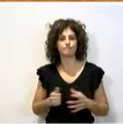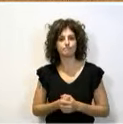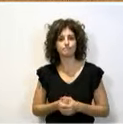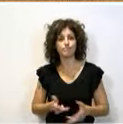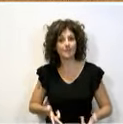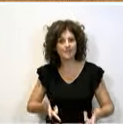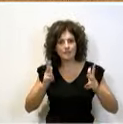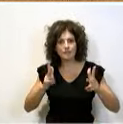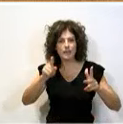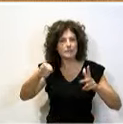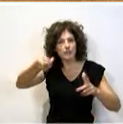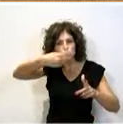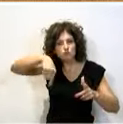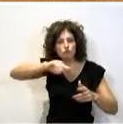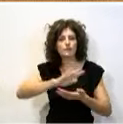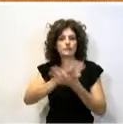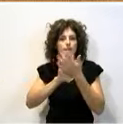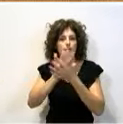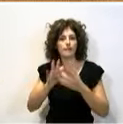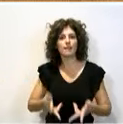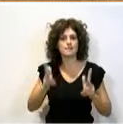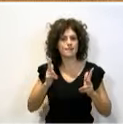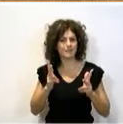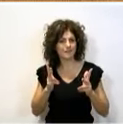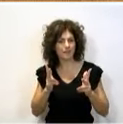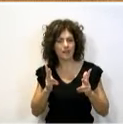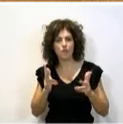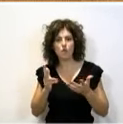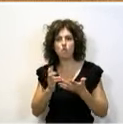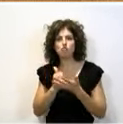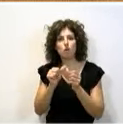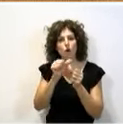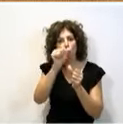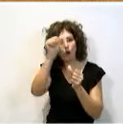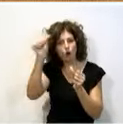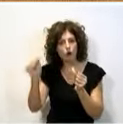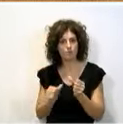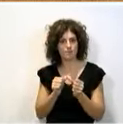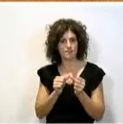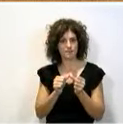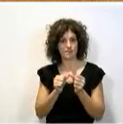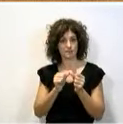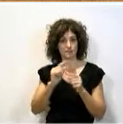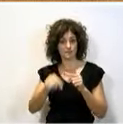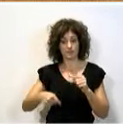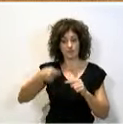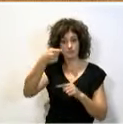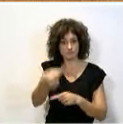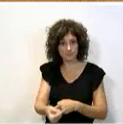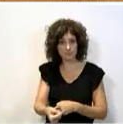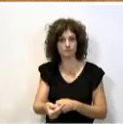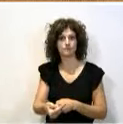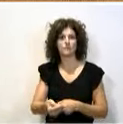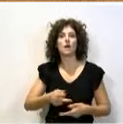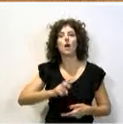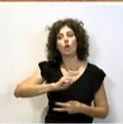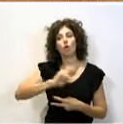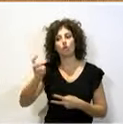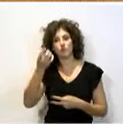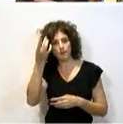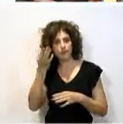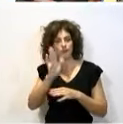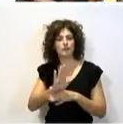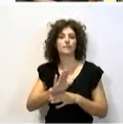libertad es que ustedes hablan de libertad todo el día y a continuación habrá otra otra iniciativa